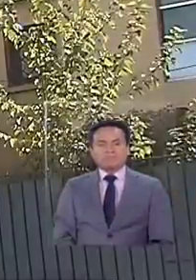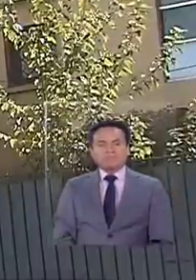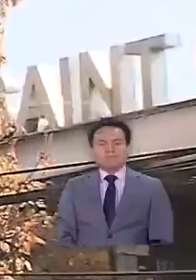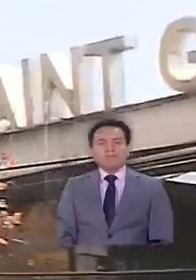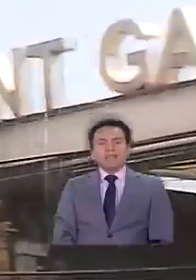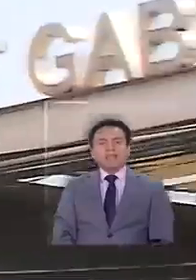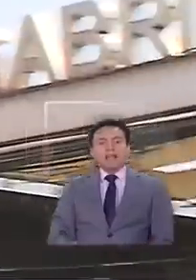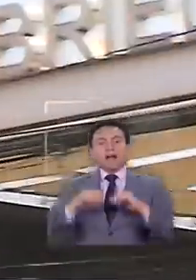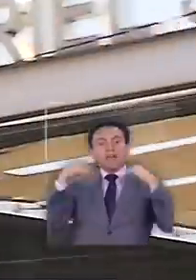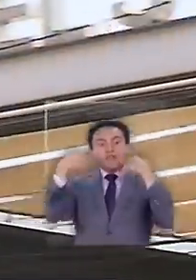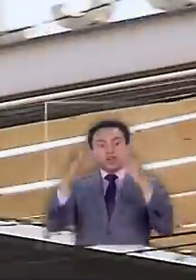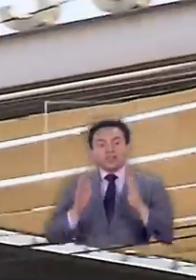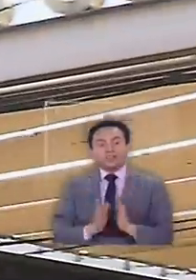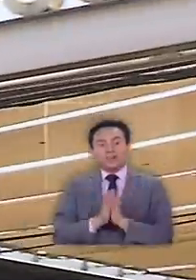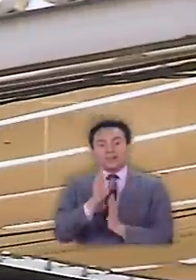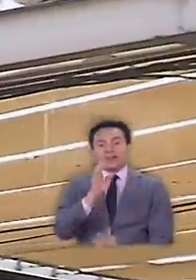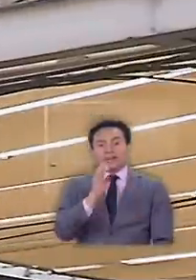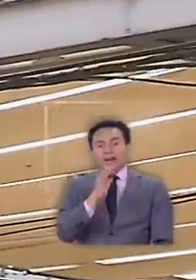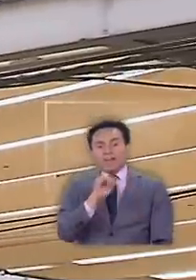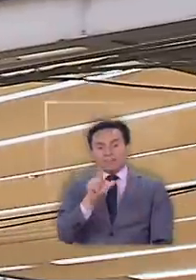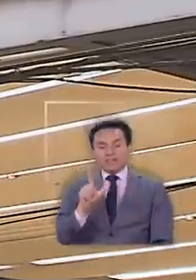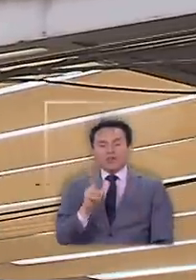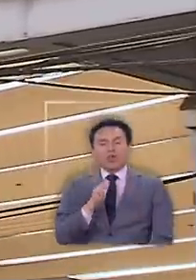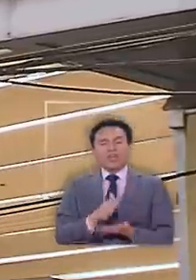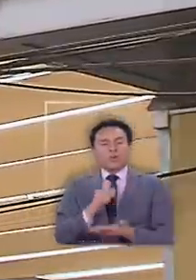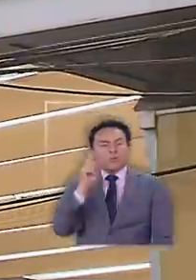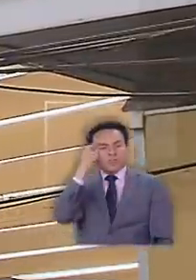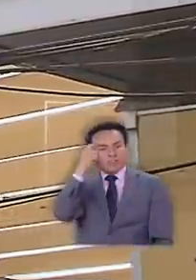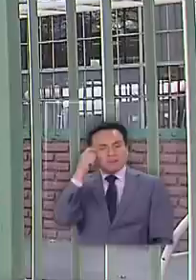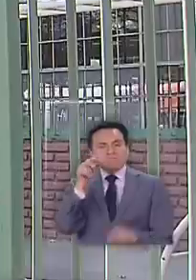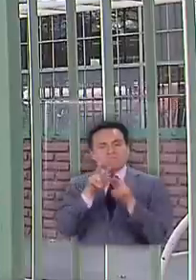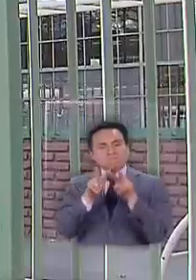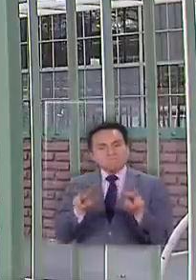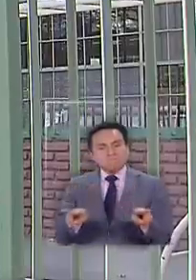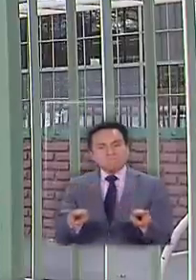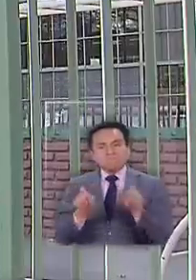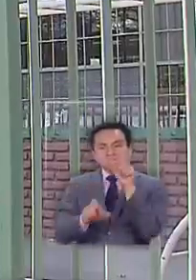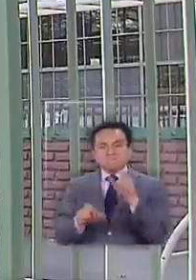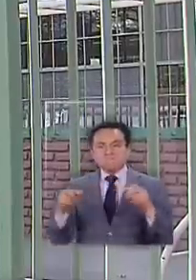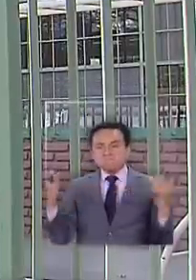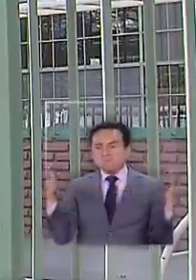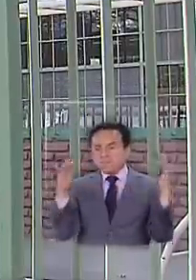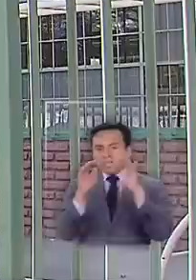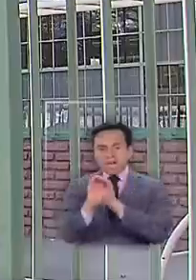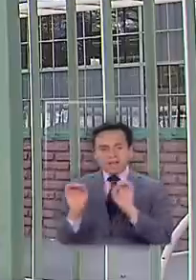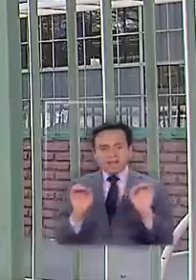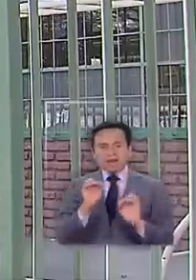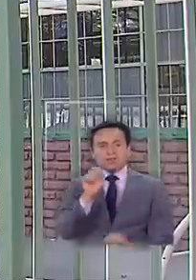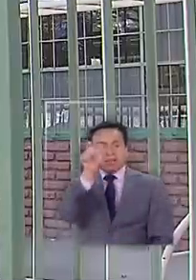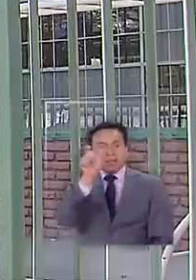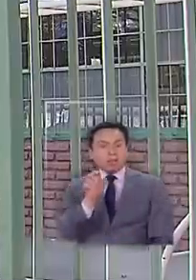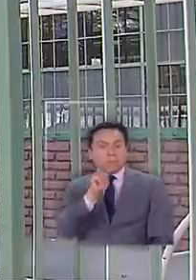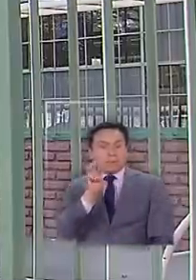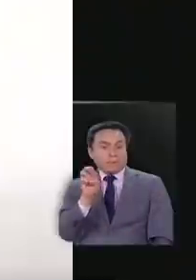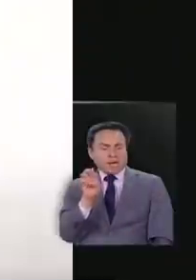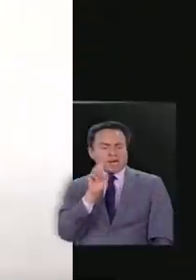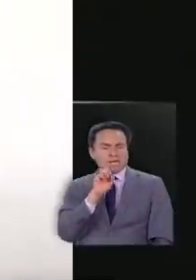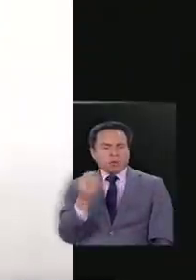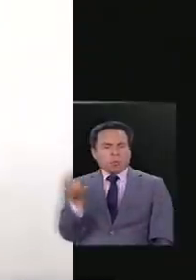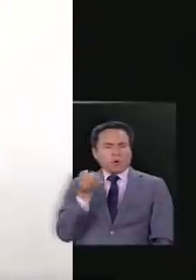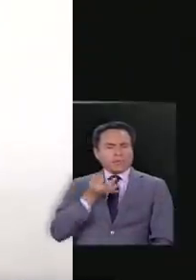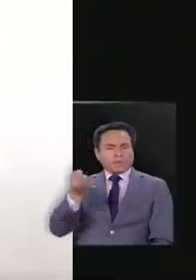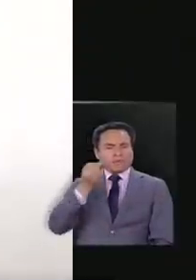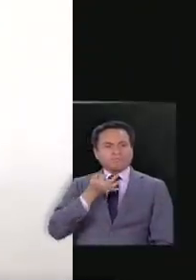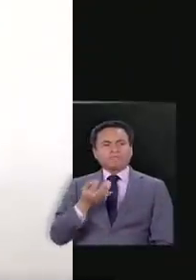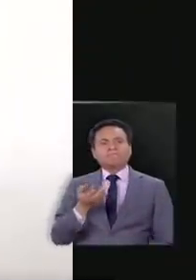Por fuera, el San Gabriel Colegio de Providencia se ve apacible. No hay movimiento, pero una apoderada nos cuenta que... Hemos